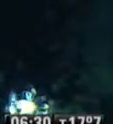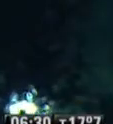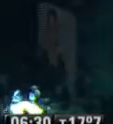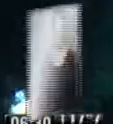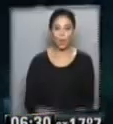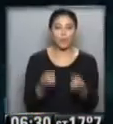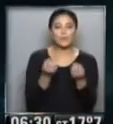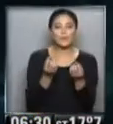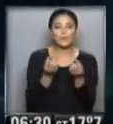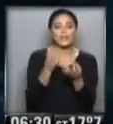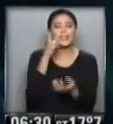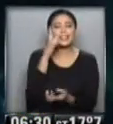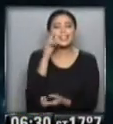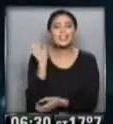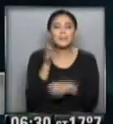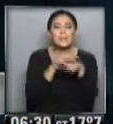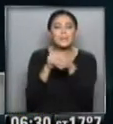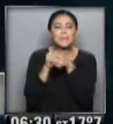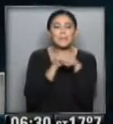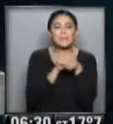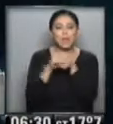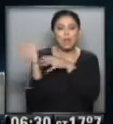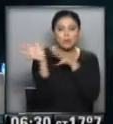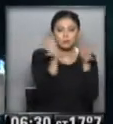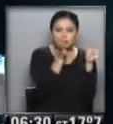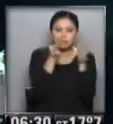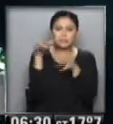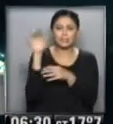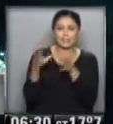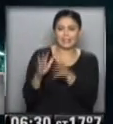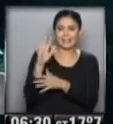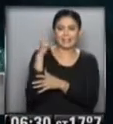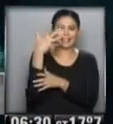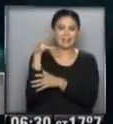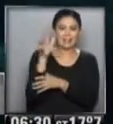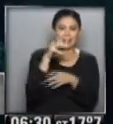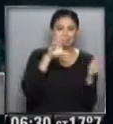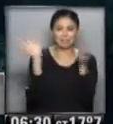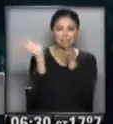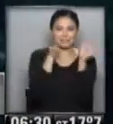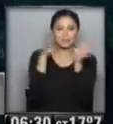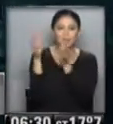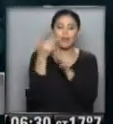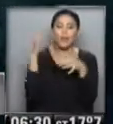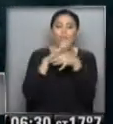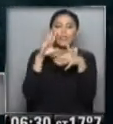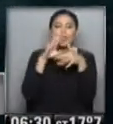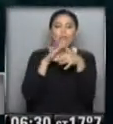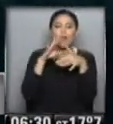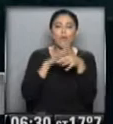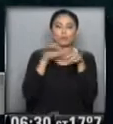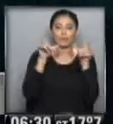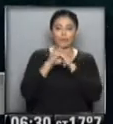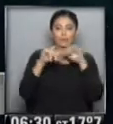...muy buen día queridísimos amigos... ...el viento agita las ramas de los jacarandá... ...que hay aquí justo, justo enfrente del